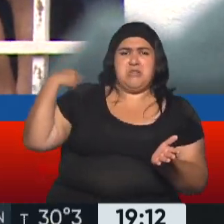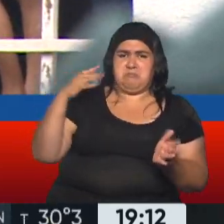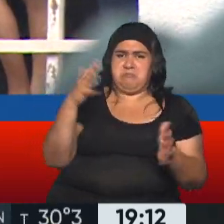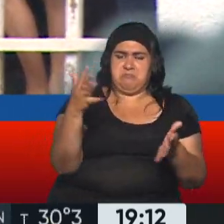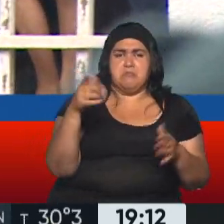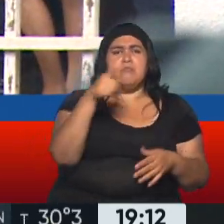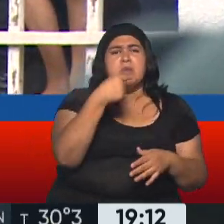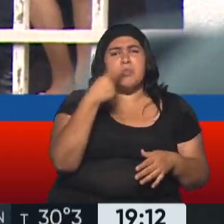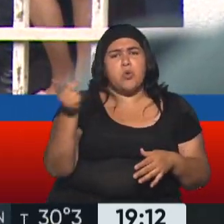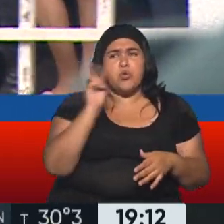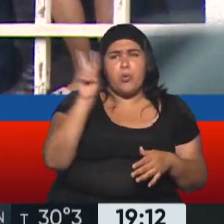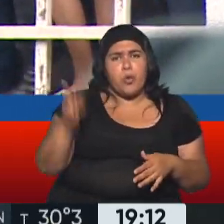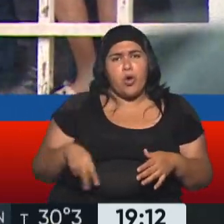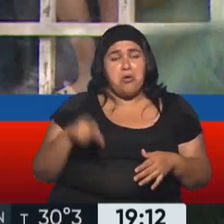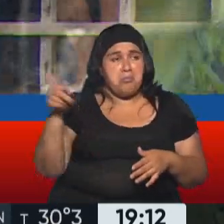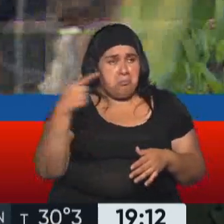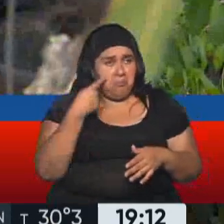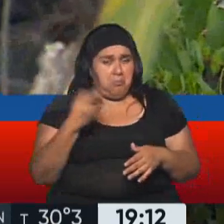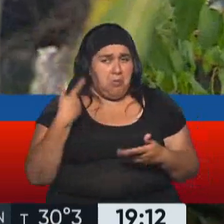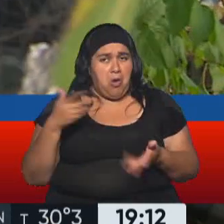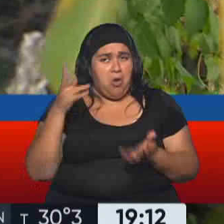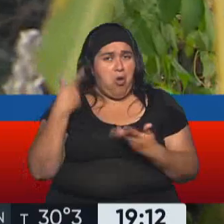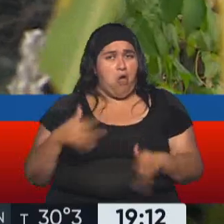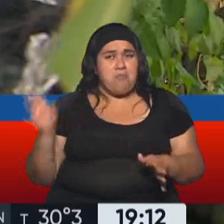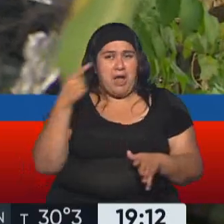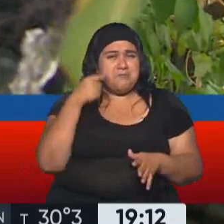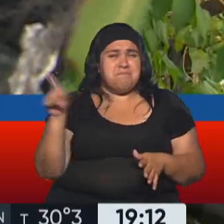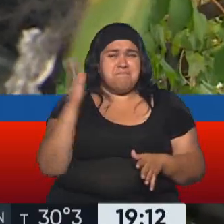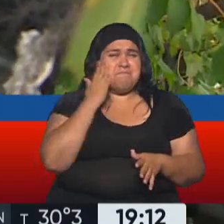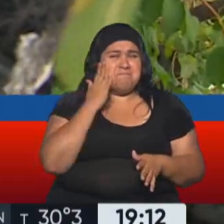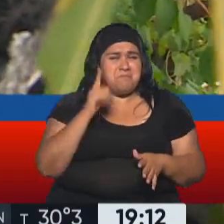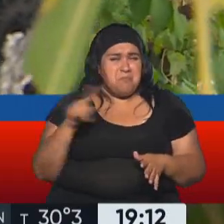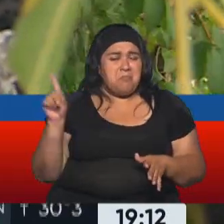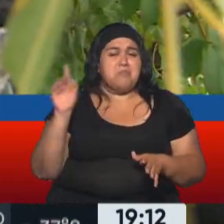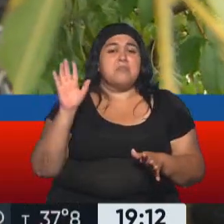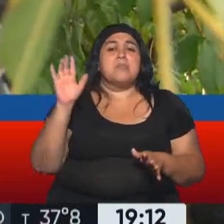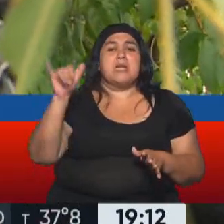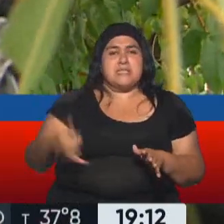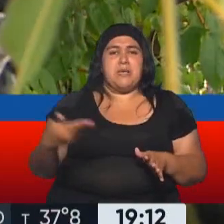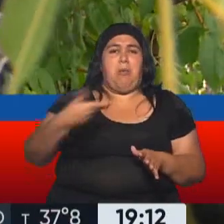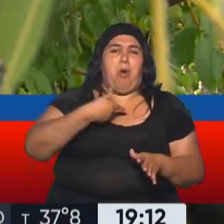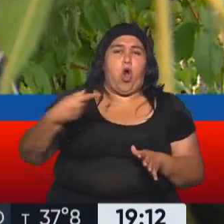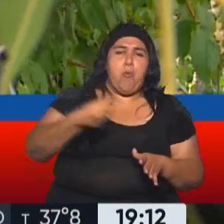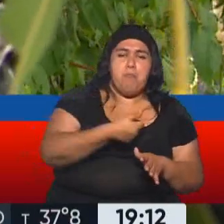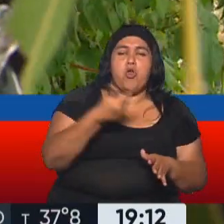¿y cómo la vio? Yo para mí normal no la conocí. Lo que me acuerdo es que me compré un atado de cigarrillo,